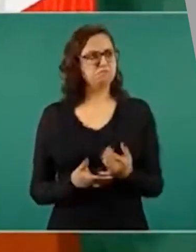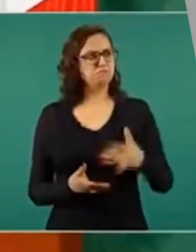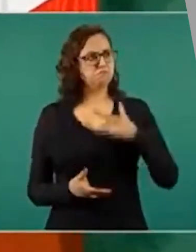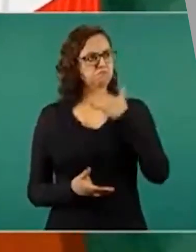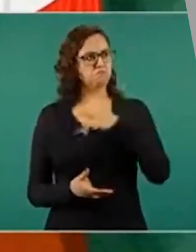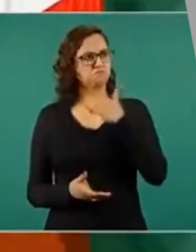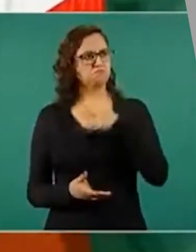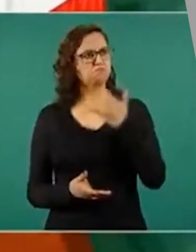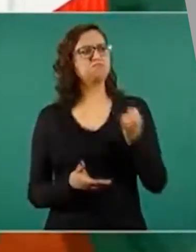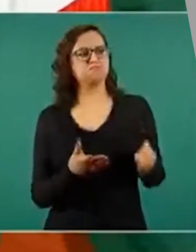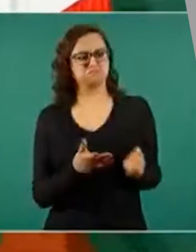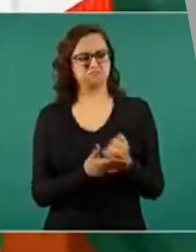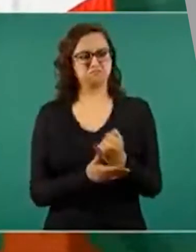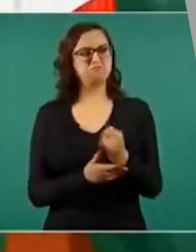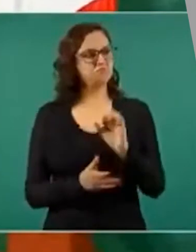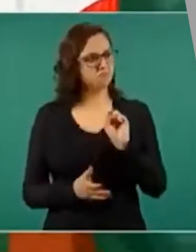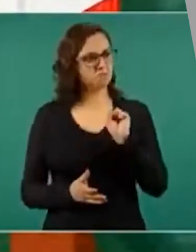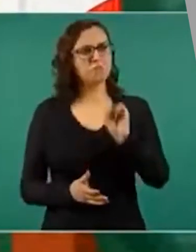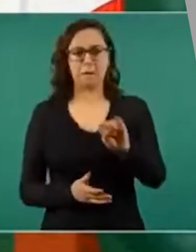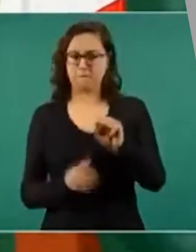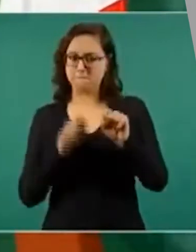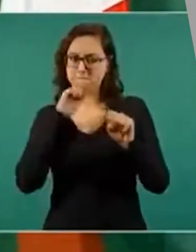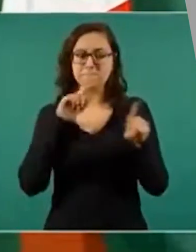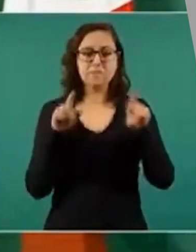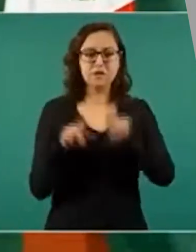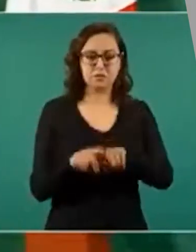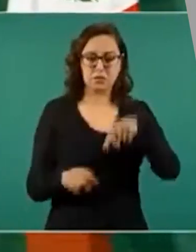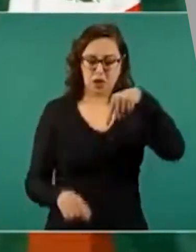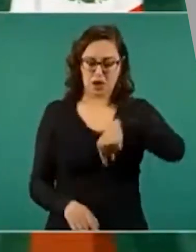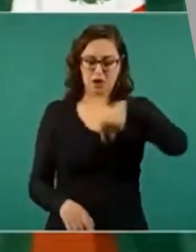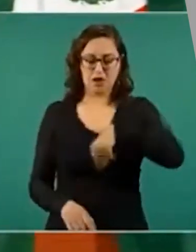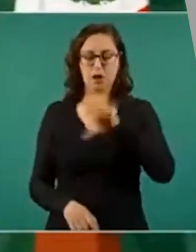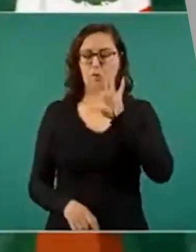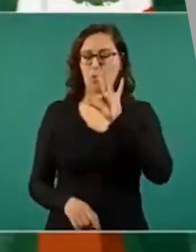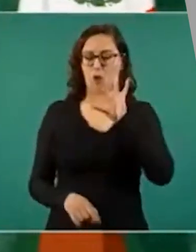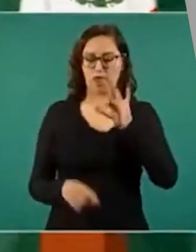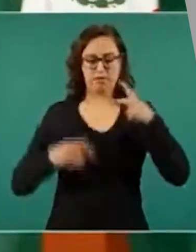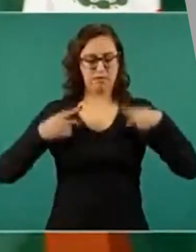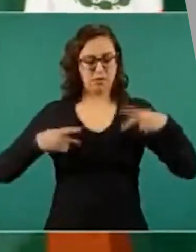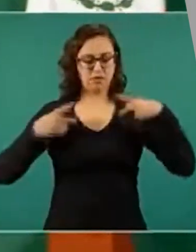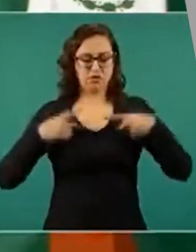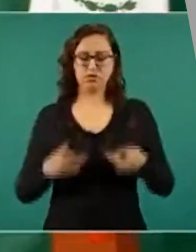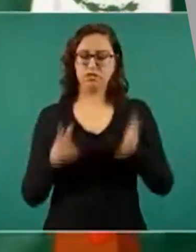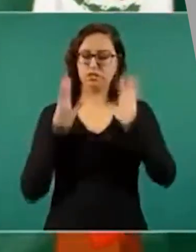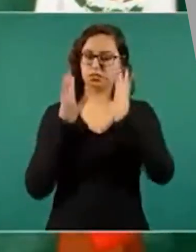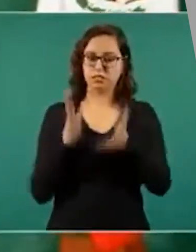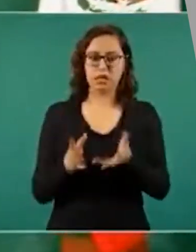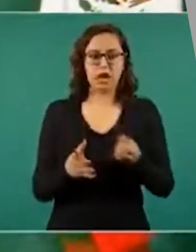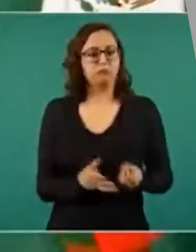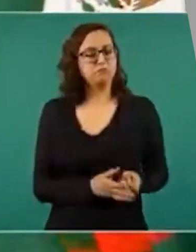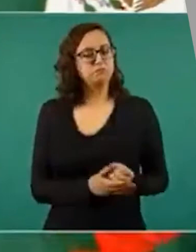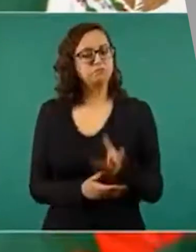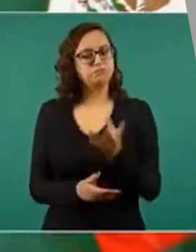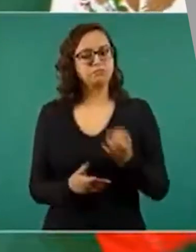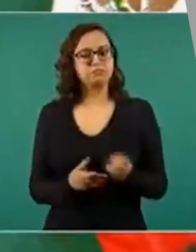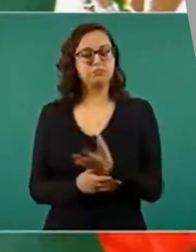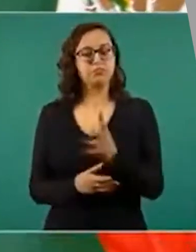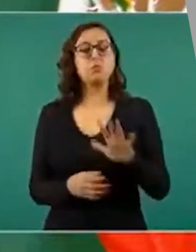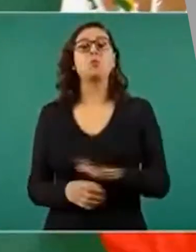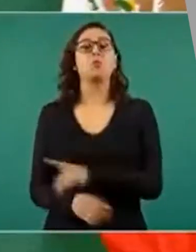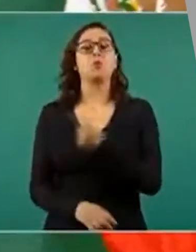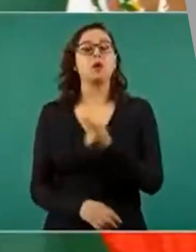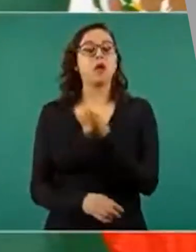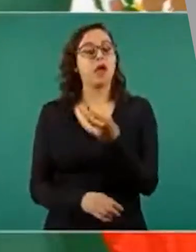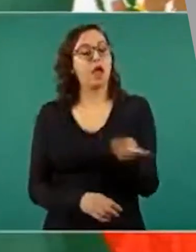ya liberó como a 40 detenidos injustamente